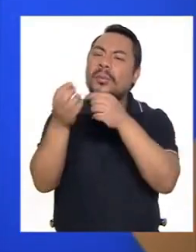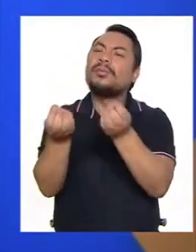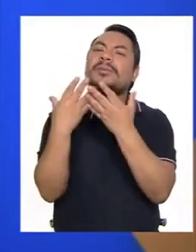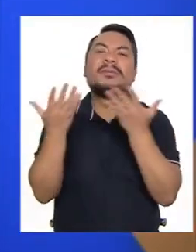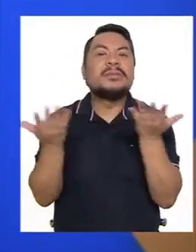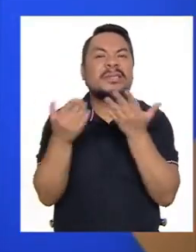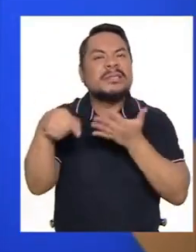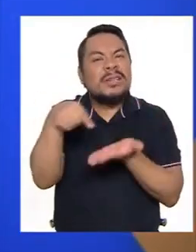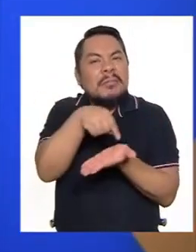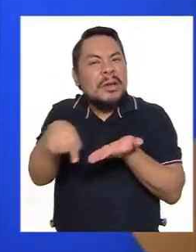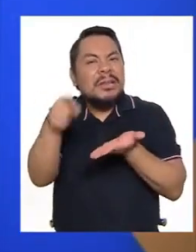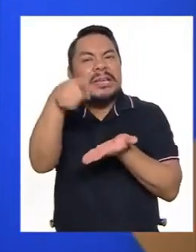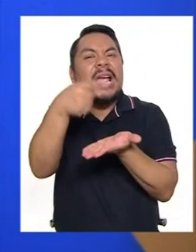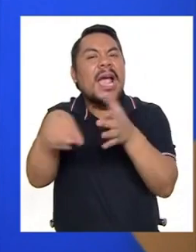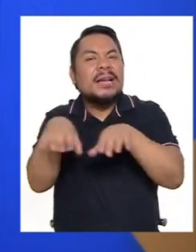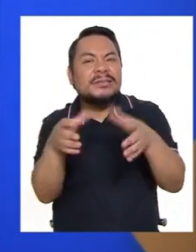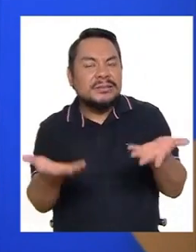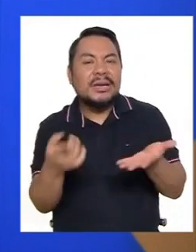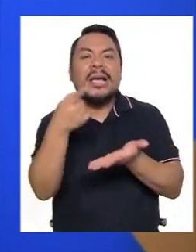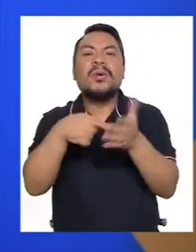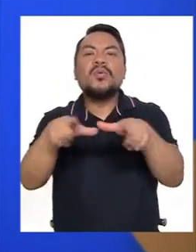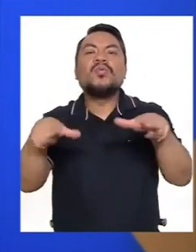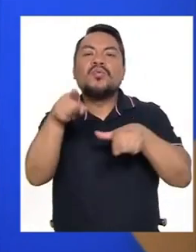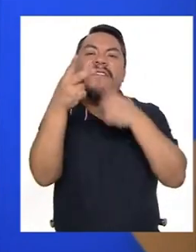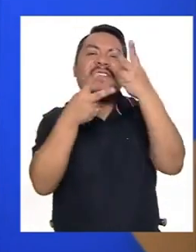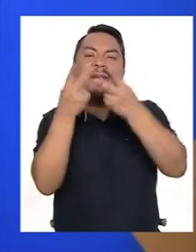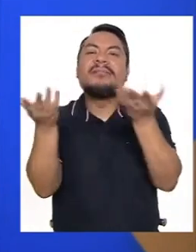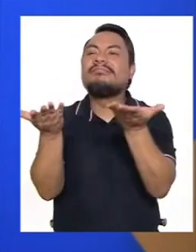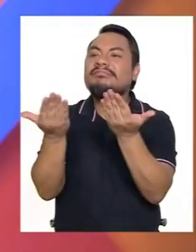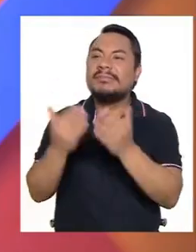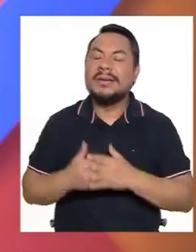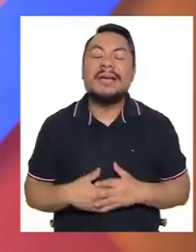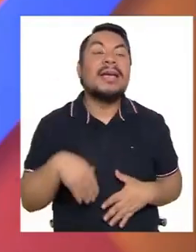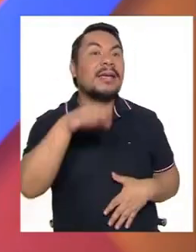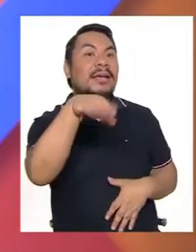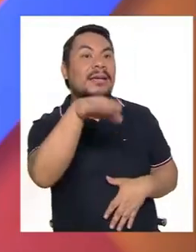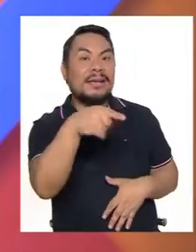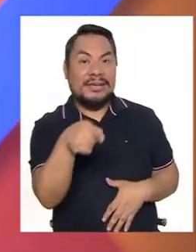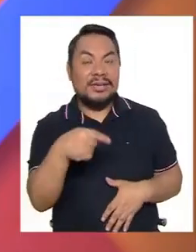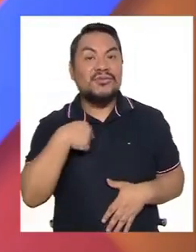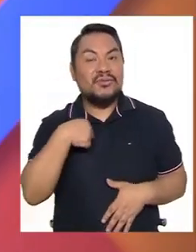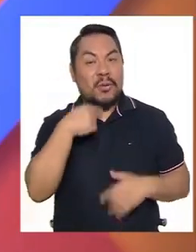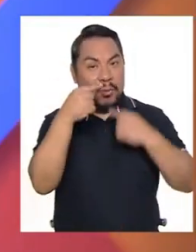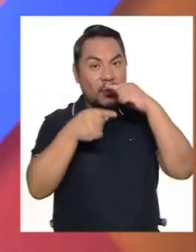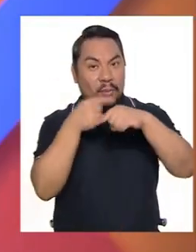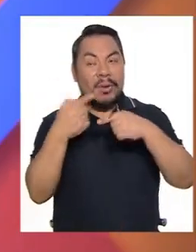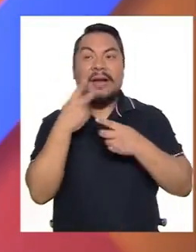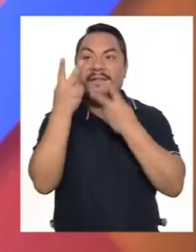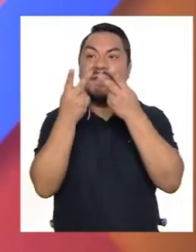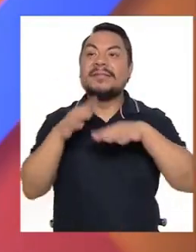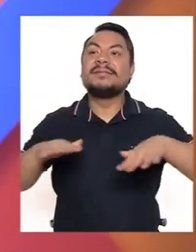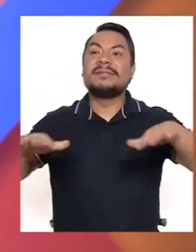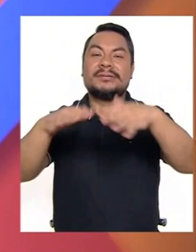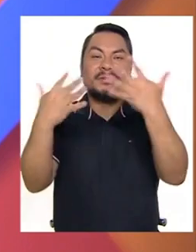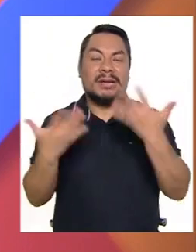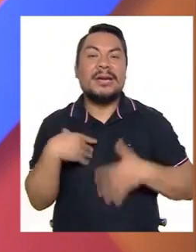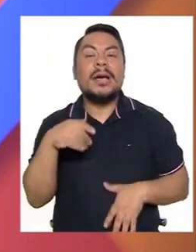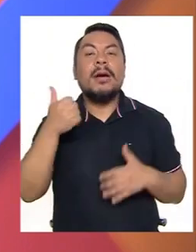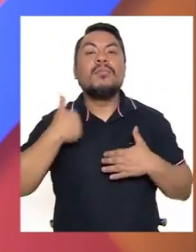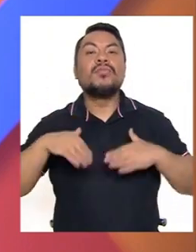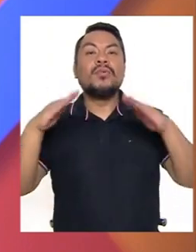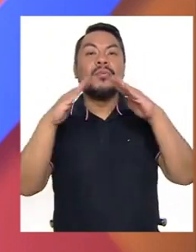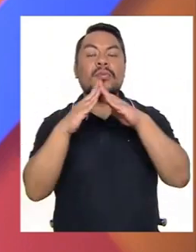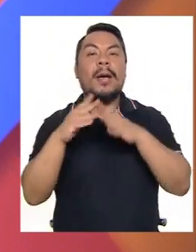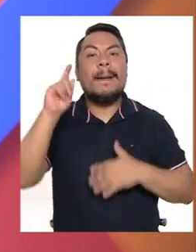poquito qué has hecho esta semana, Gina, ¿qué lugares has visitado? Bueno, Gina, comentarte que visitamos el SIAM de la